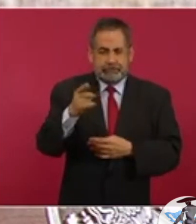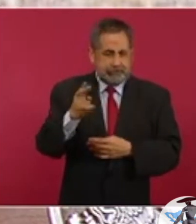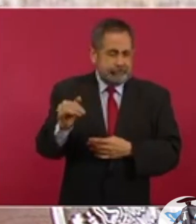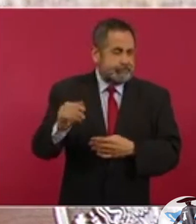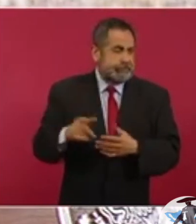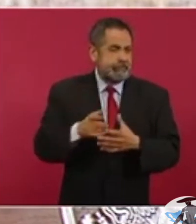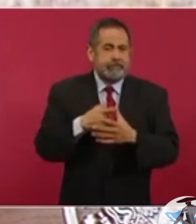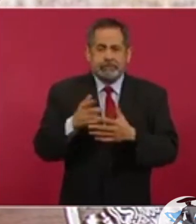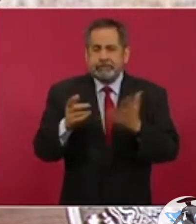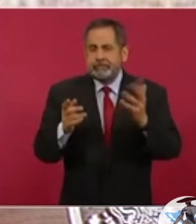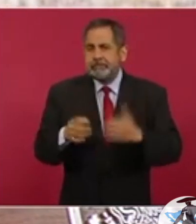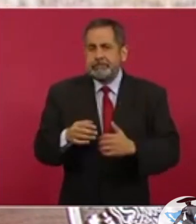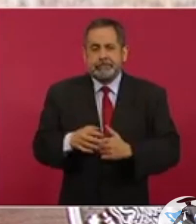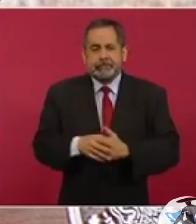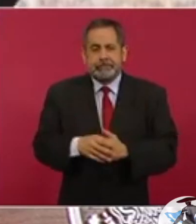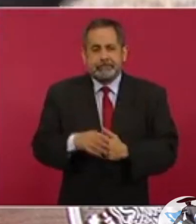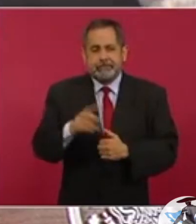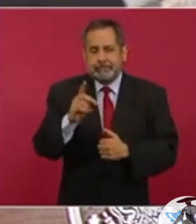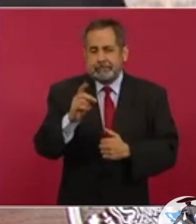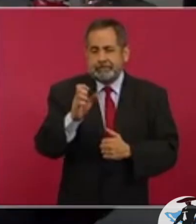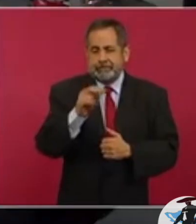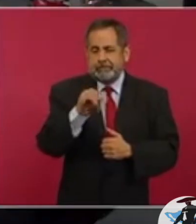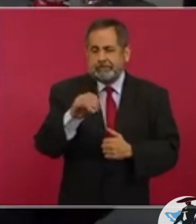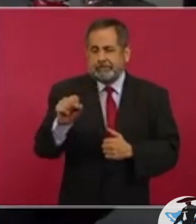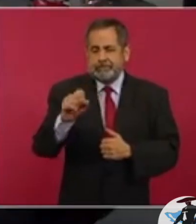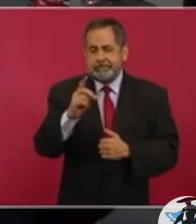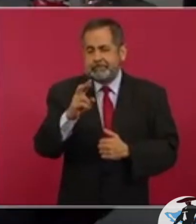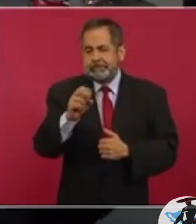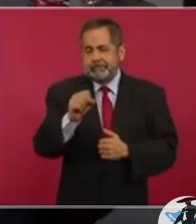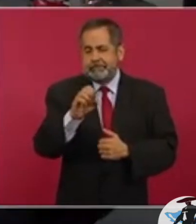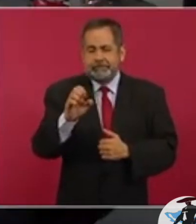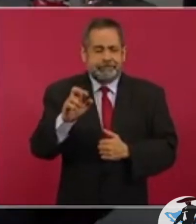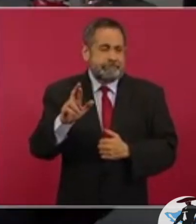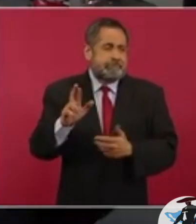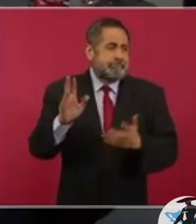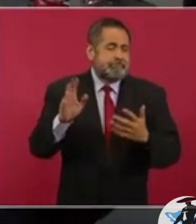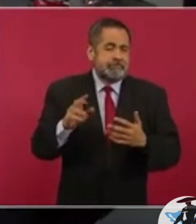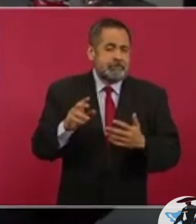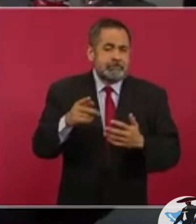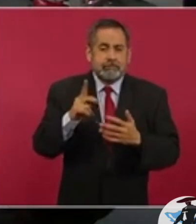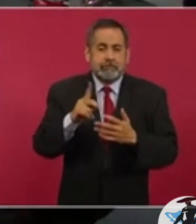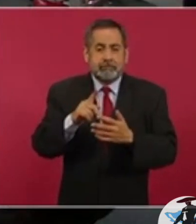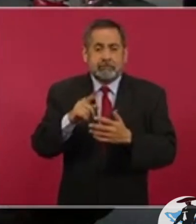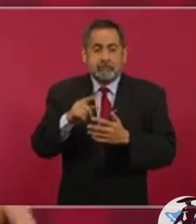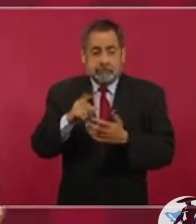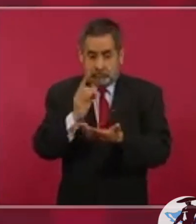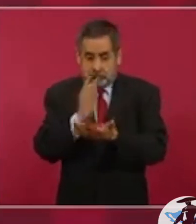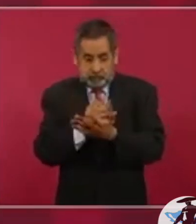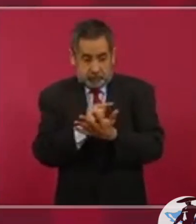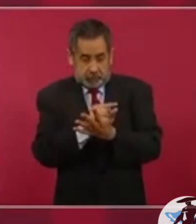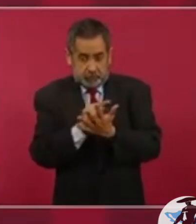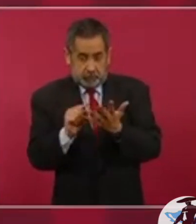Denise Dresser, pero no sólo ellos,